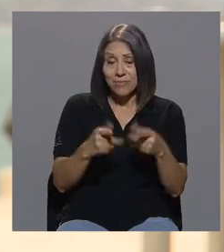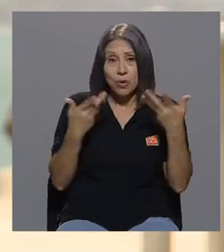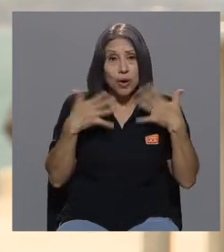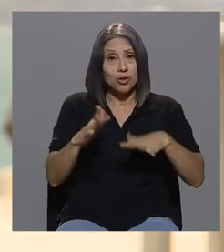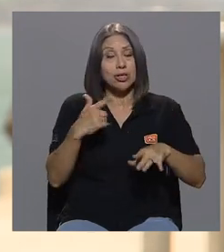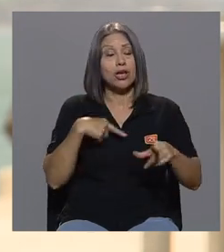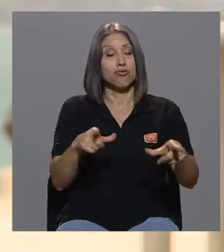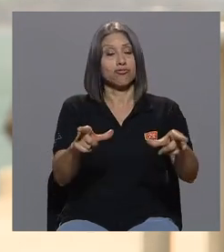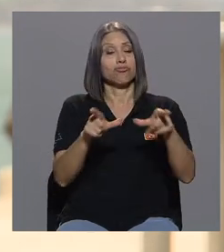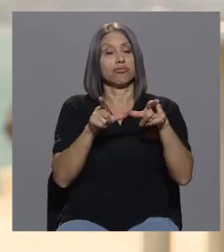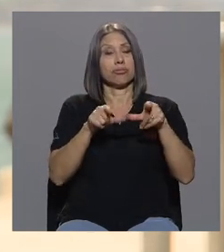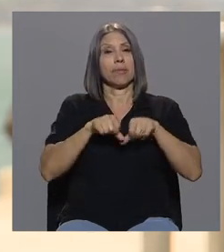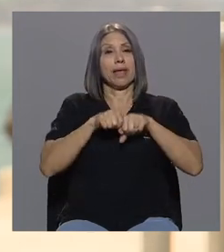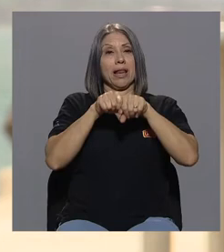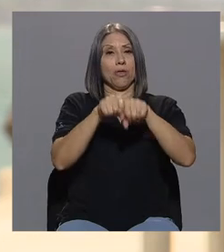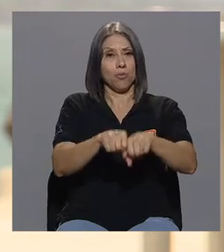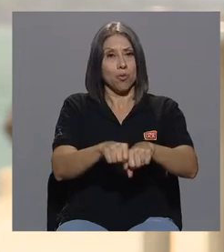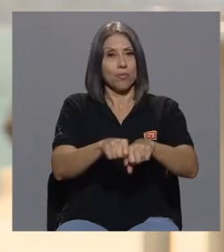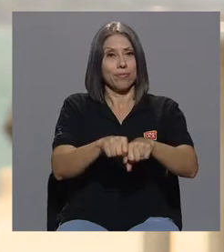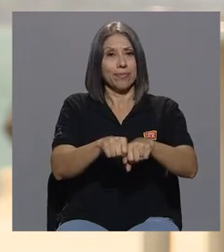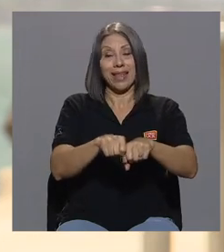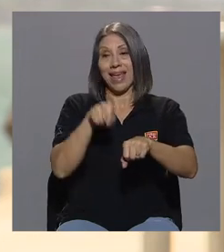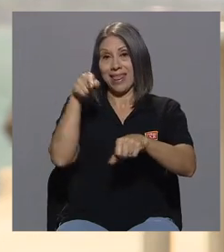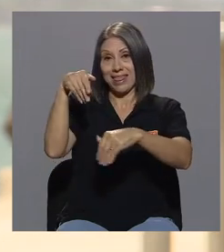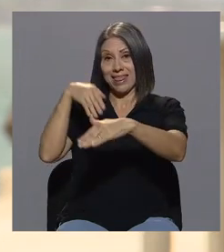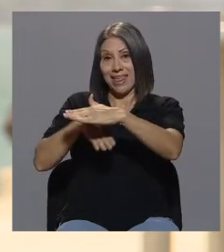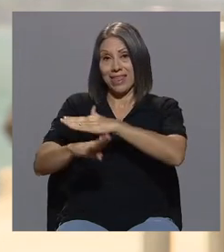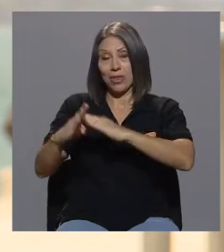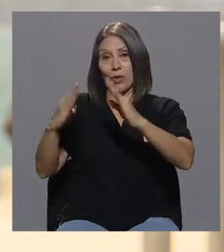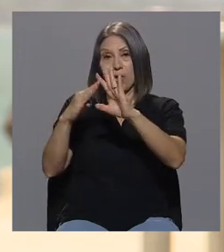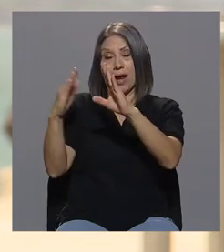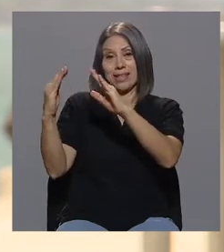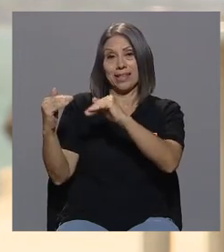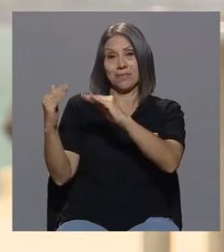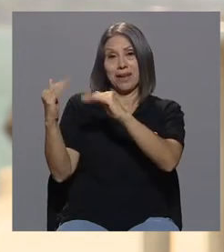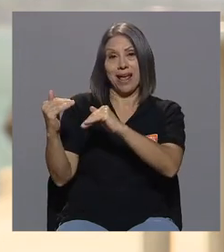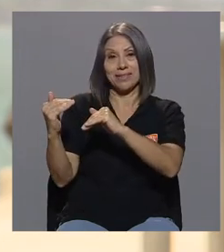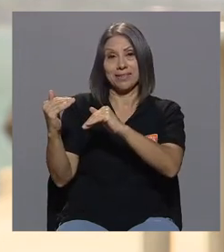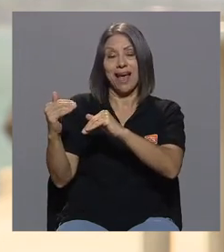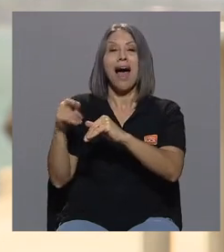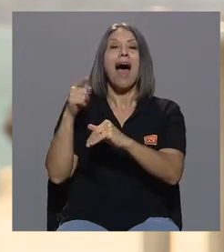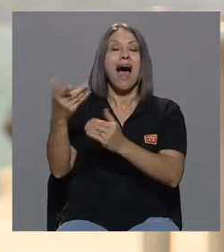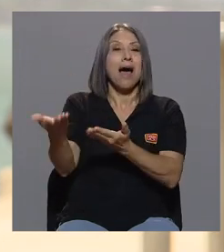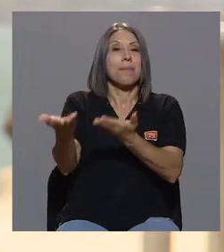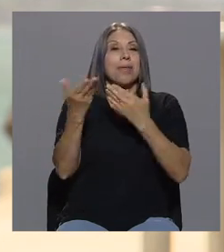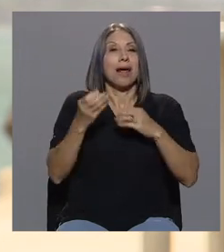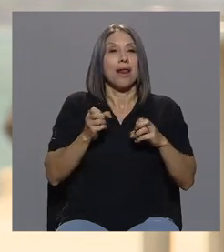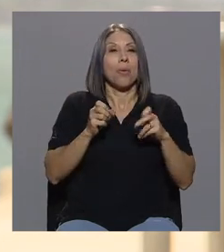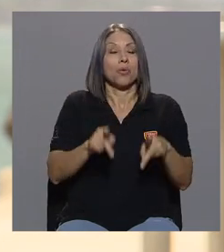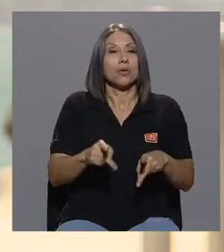y dentro del hogar de la esperanza que se me da a la oportunidad para llevar todo un proceso